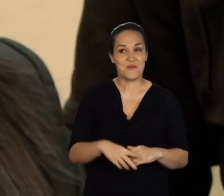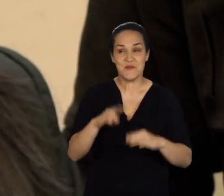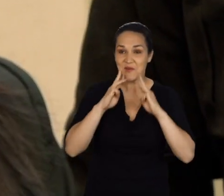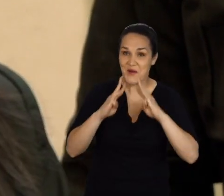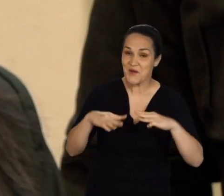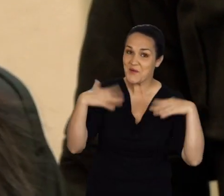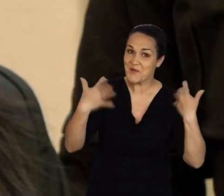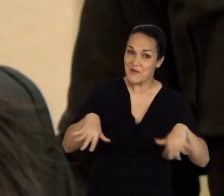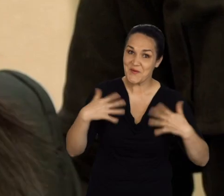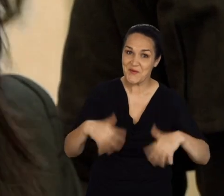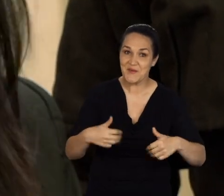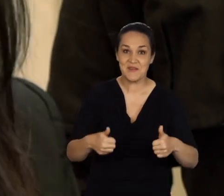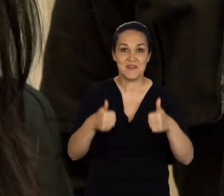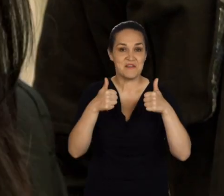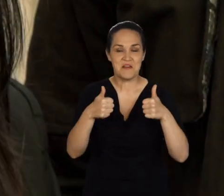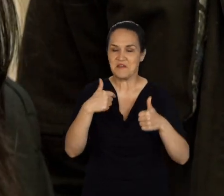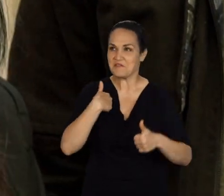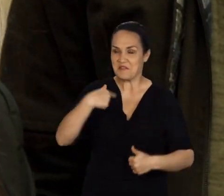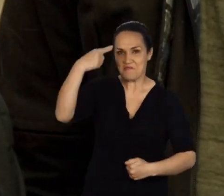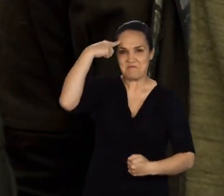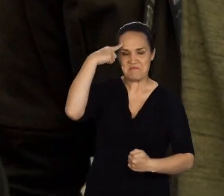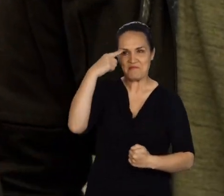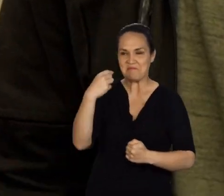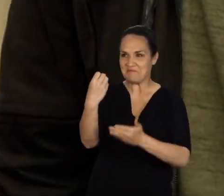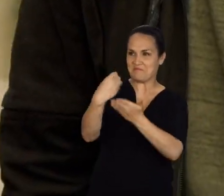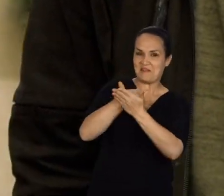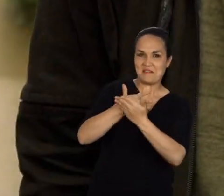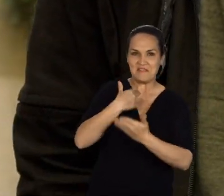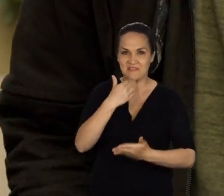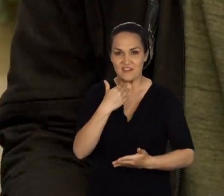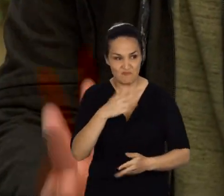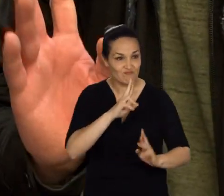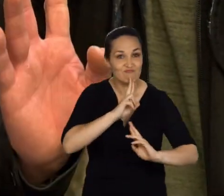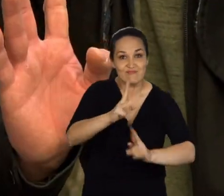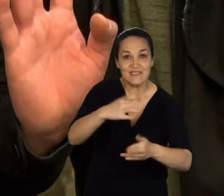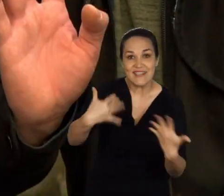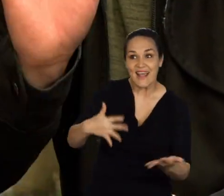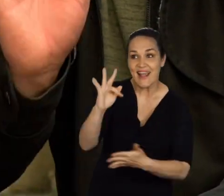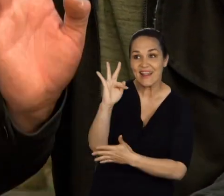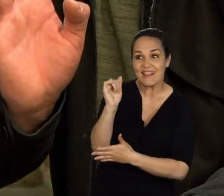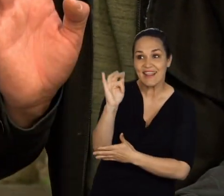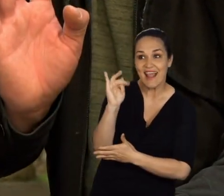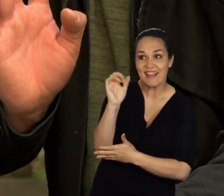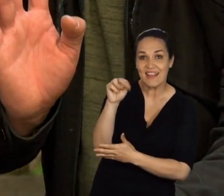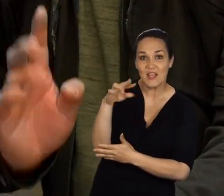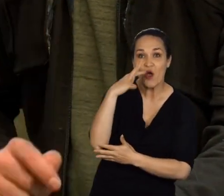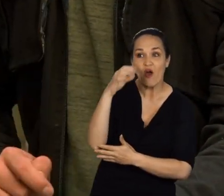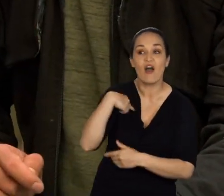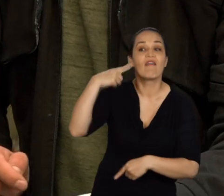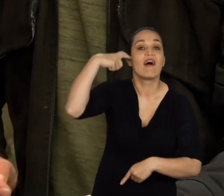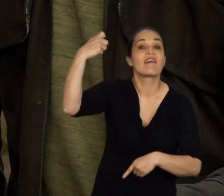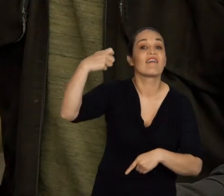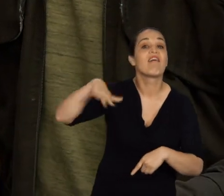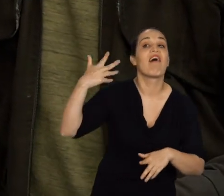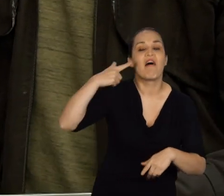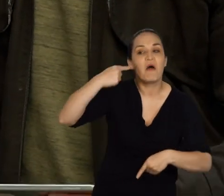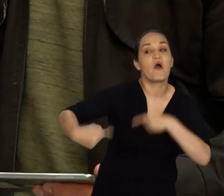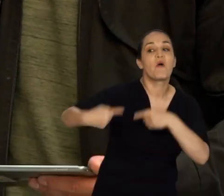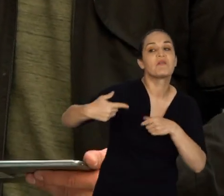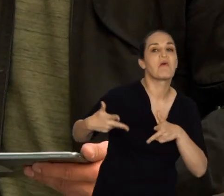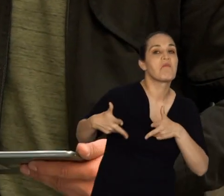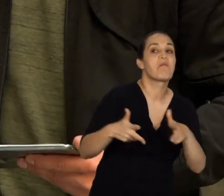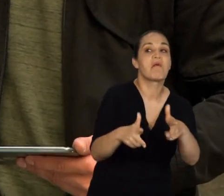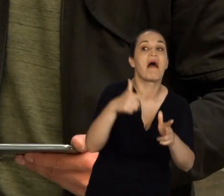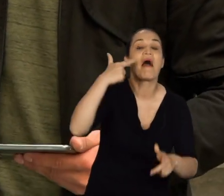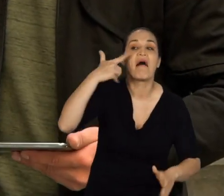sorpresa? Wow, excelente. No me lo esperaba. ¿Qué le dice a Tatán? Dígale, mándale aquí un mensaje. No, que los reto en una competencia.